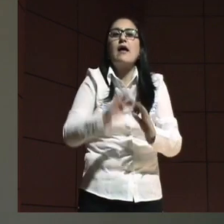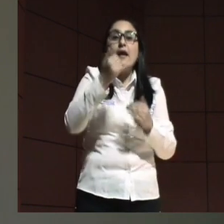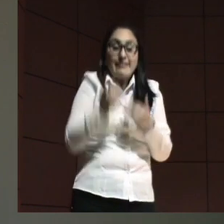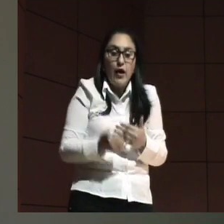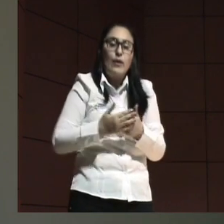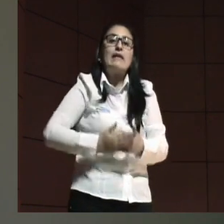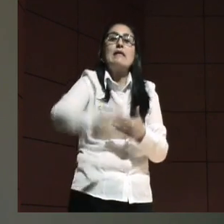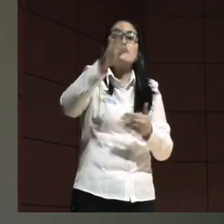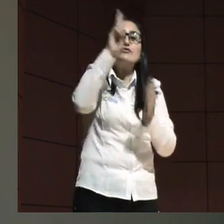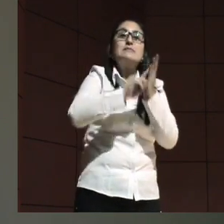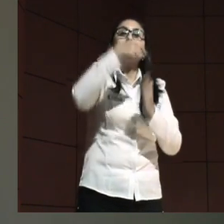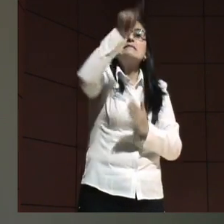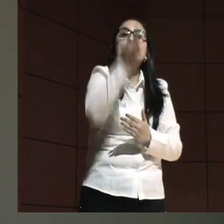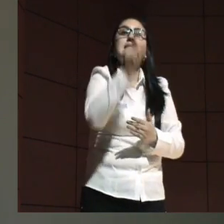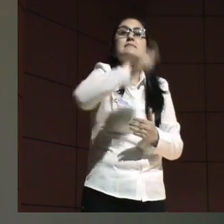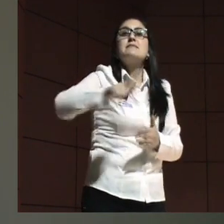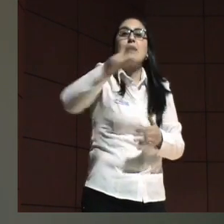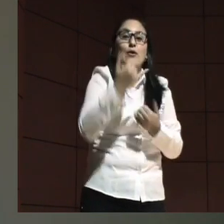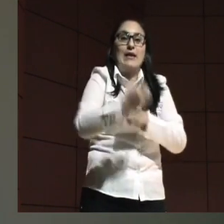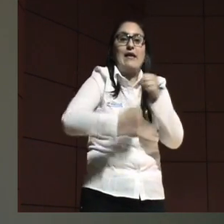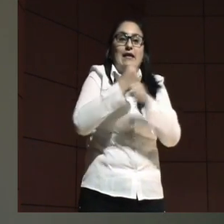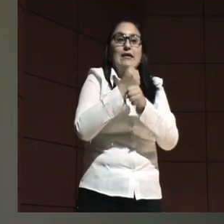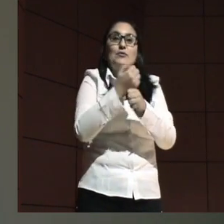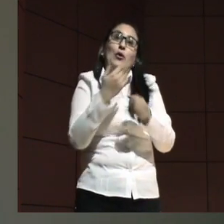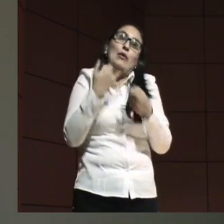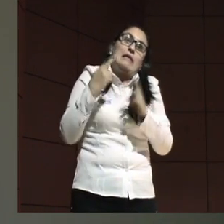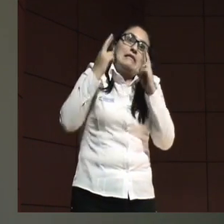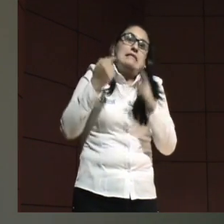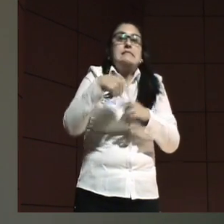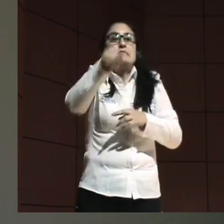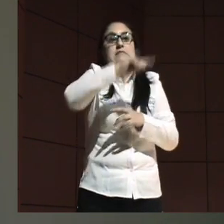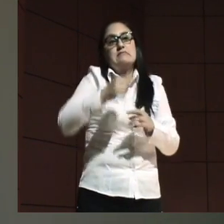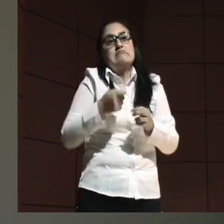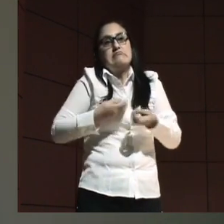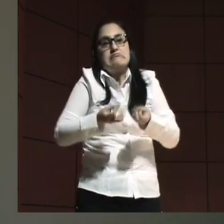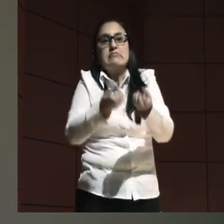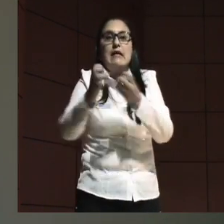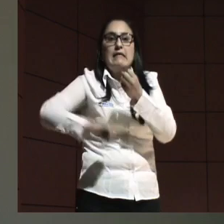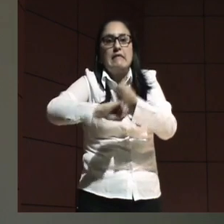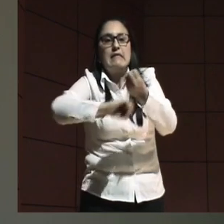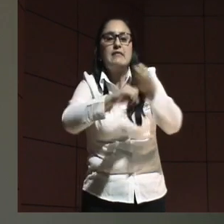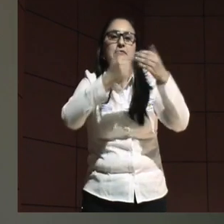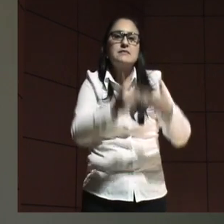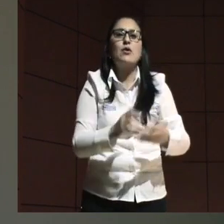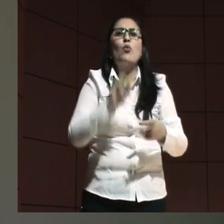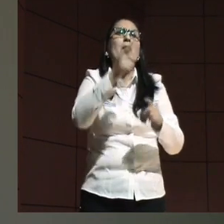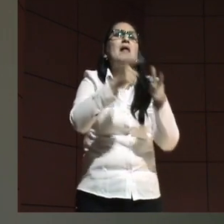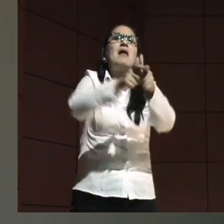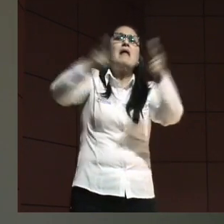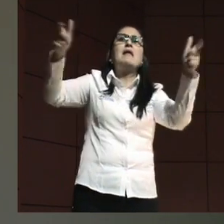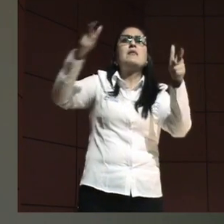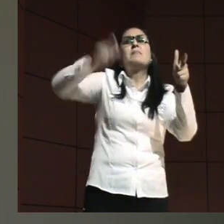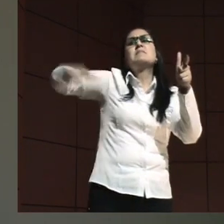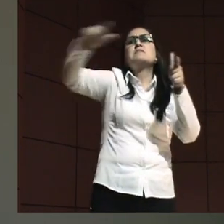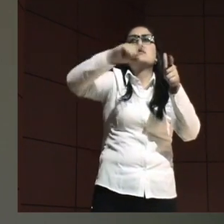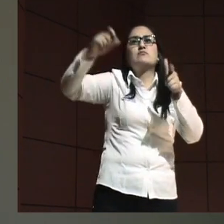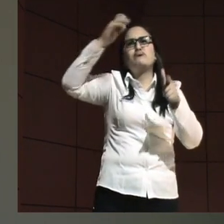ahora en adelante el 2016 les trae un año prometedor porque es que una mano de personas ilustres